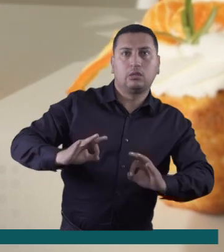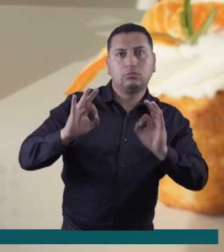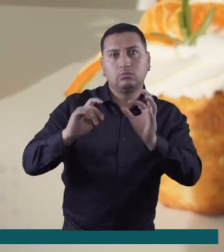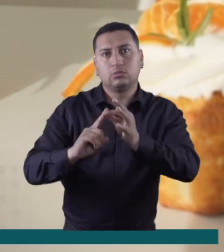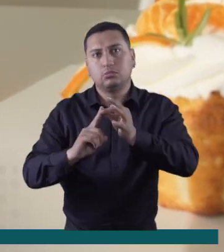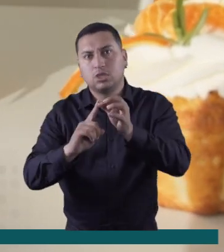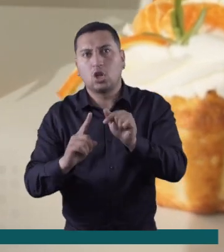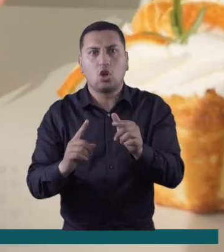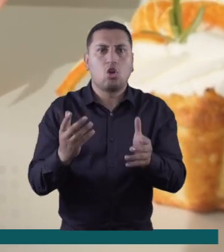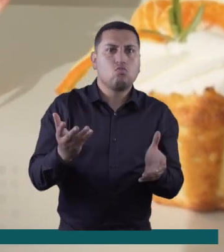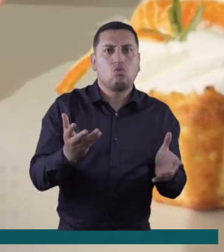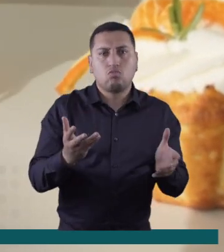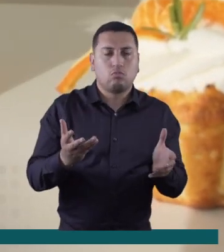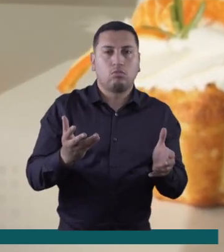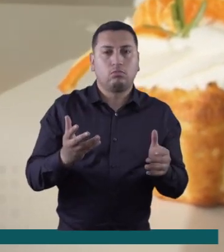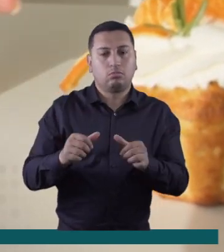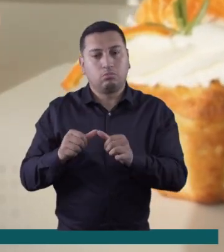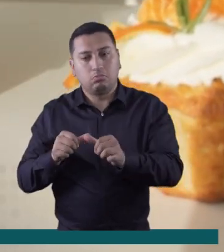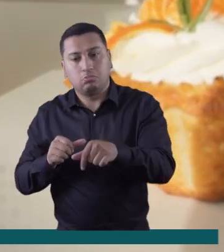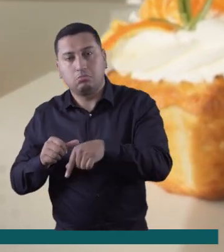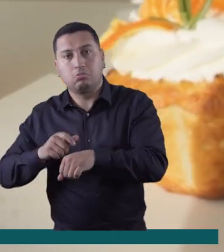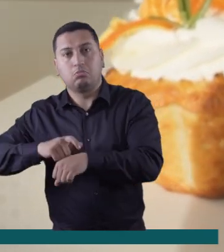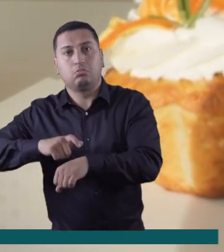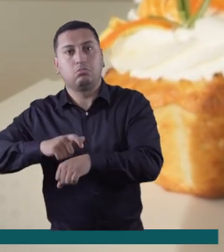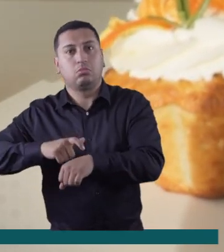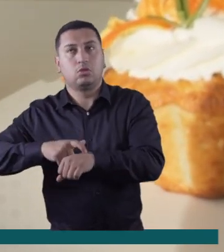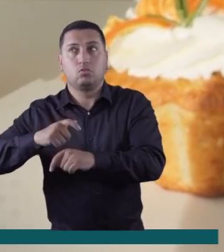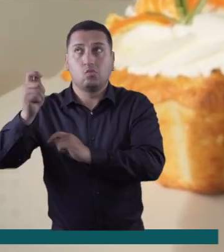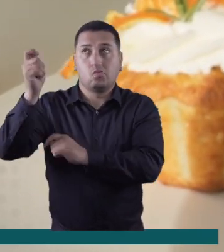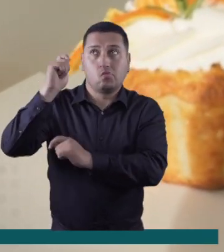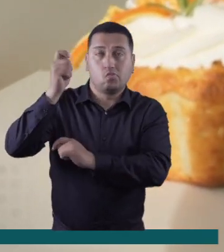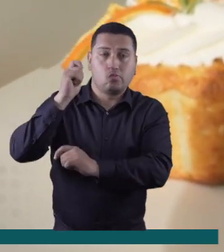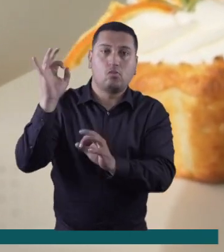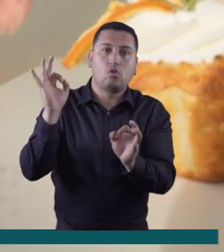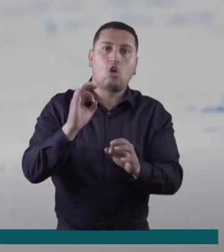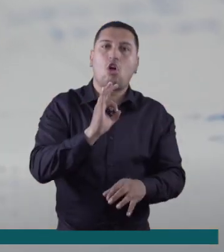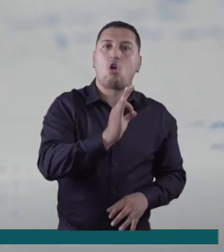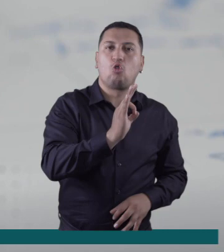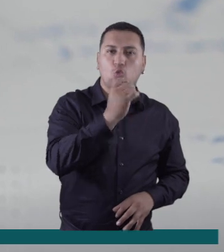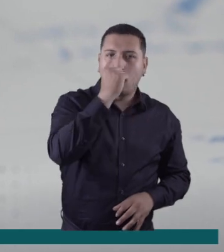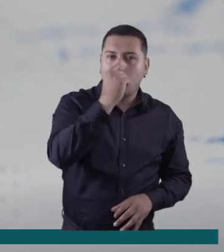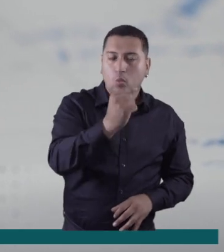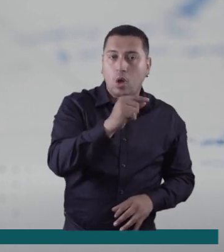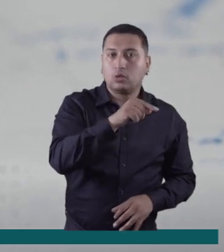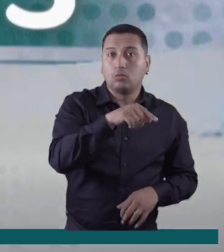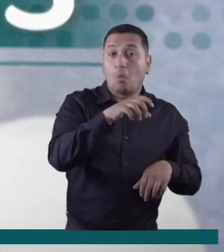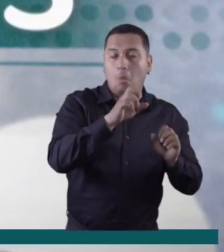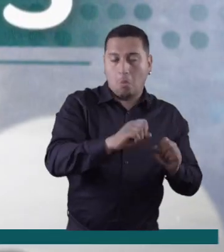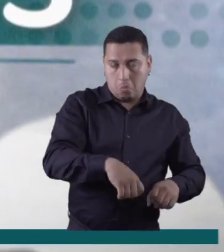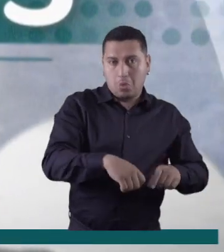en días especiales. Hasta la temporada de cometas o el Halloween pueden incrementar sus utilidades.